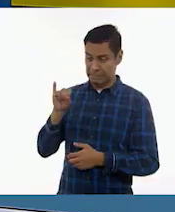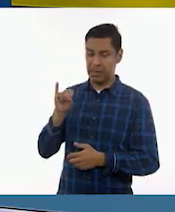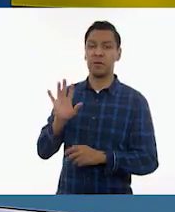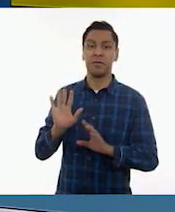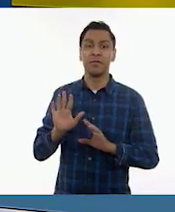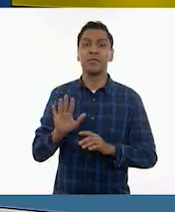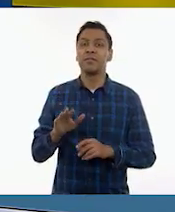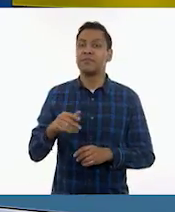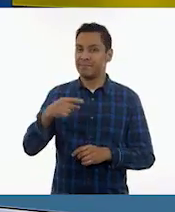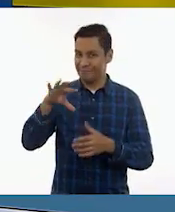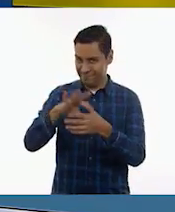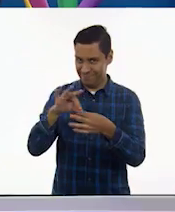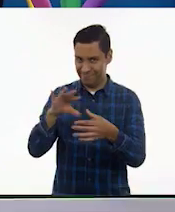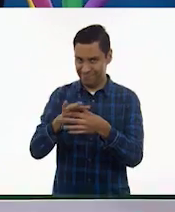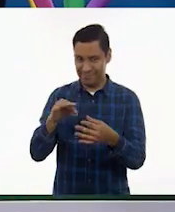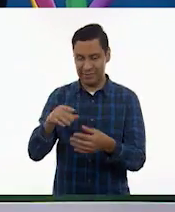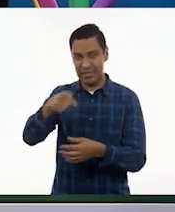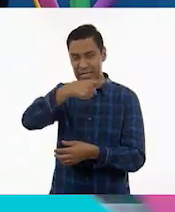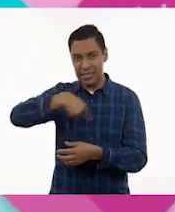trabajo colaborativo.